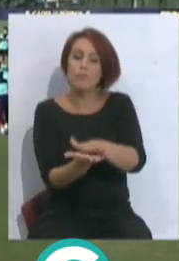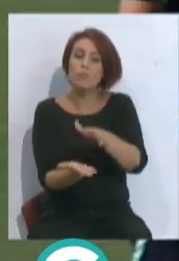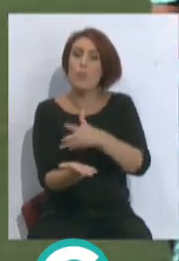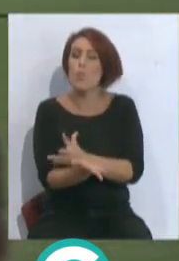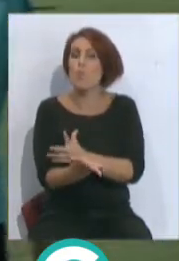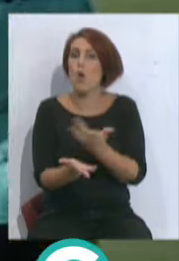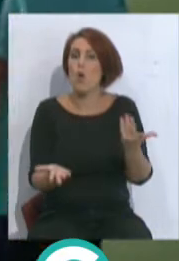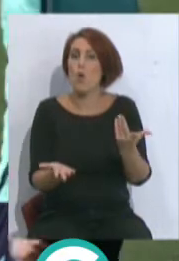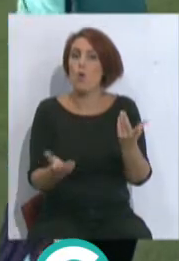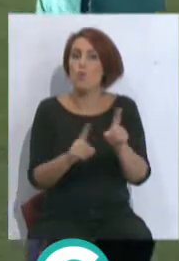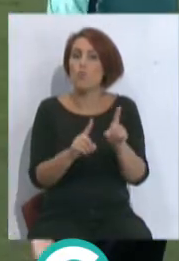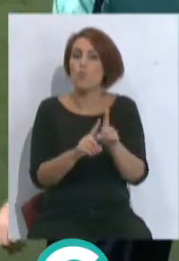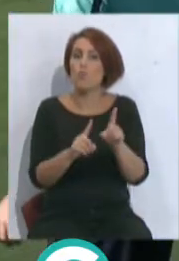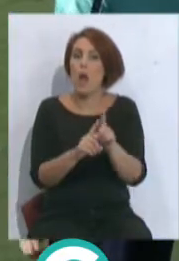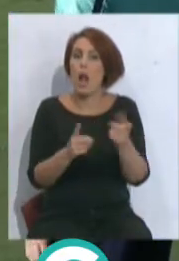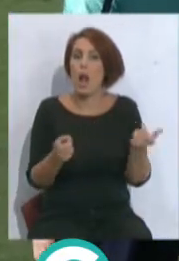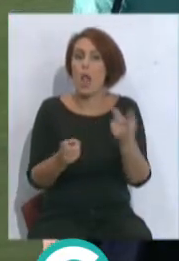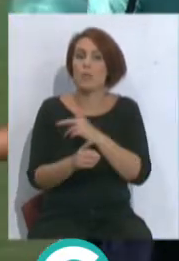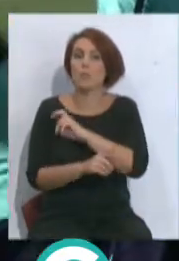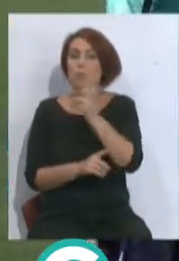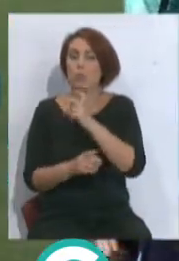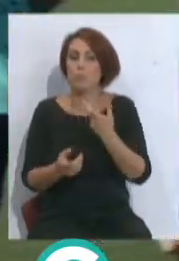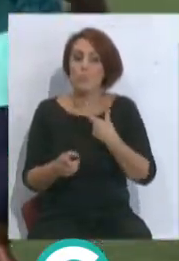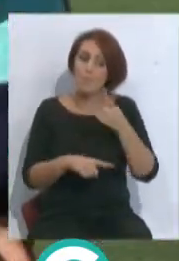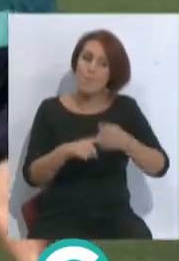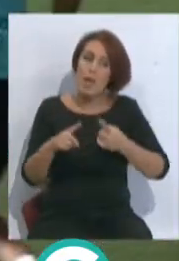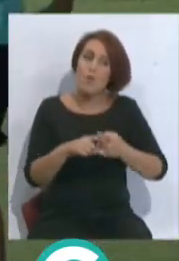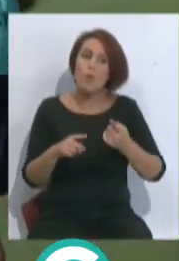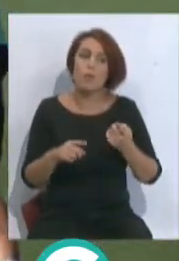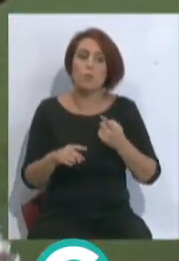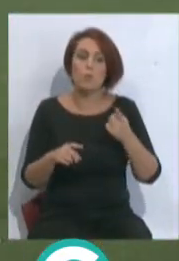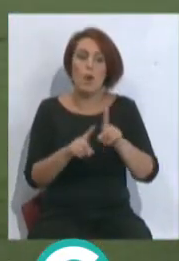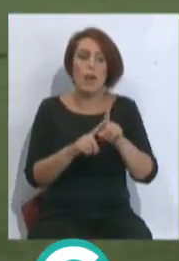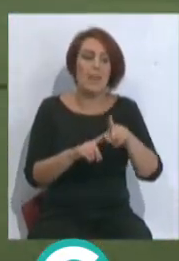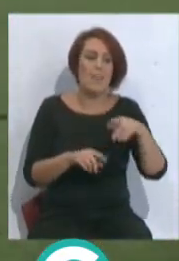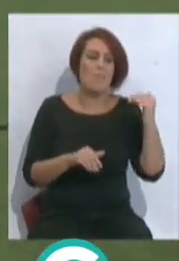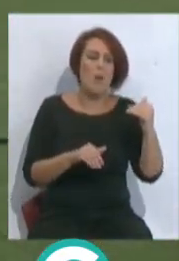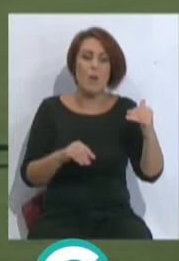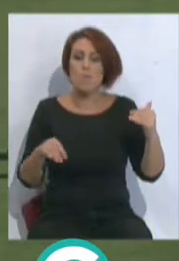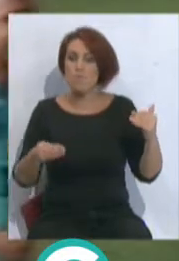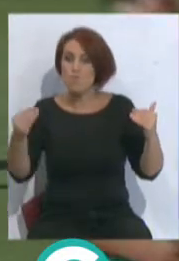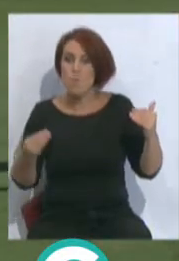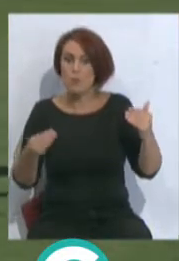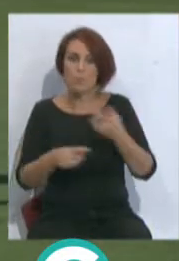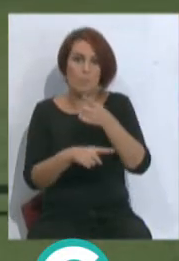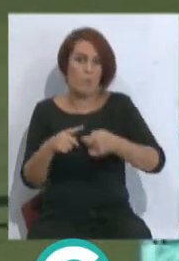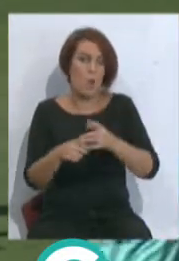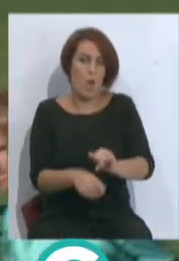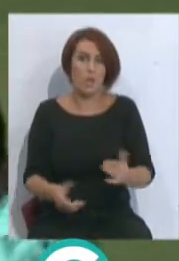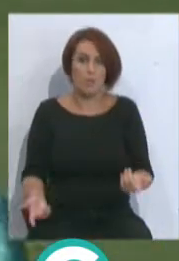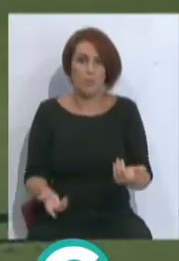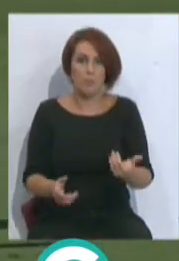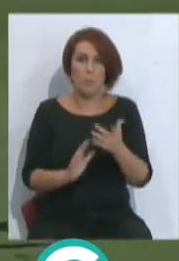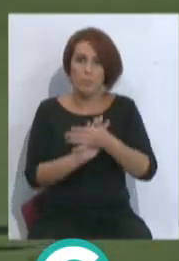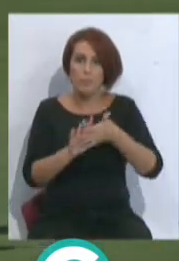juego de Amarrategui con el tiki-taka. Y yo creo que en el medio hay un punto en hay nada. Hay un punto en común. Pero estáis hablando